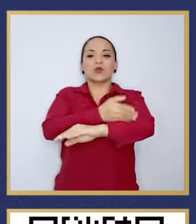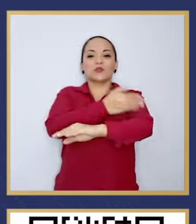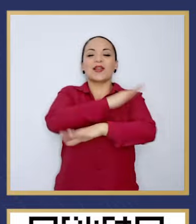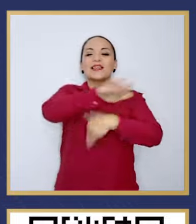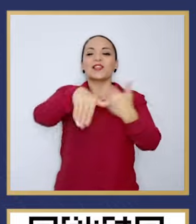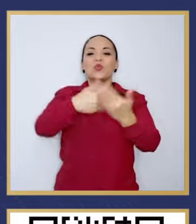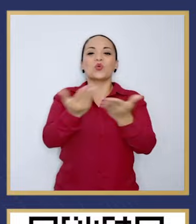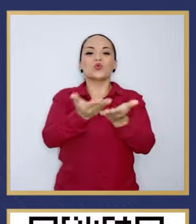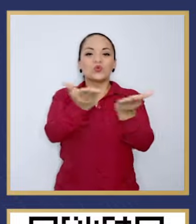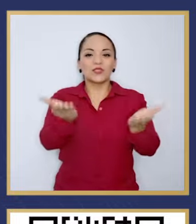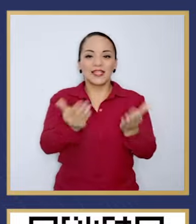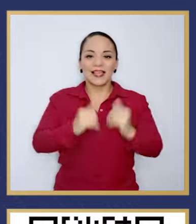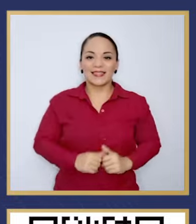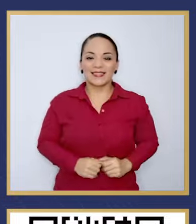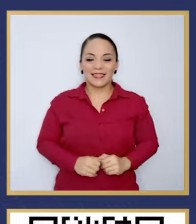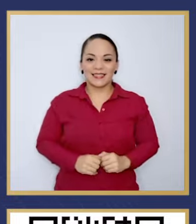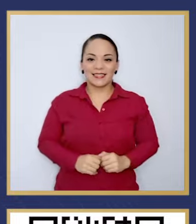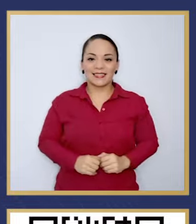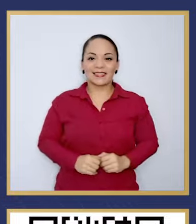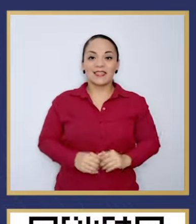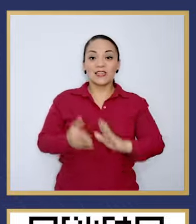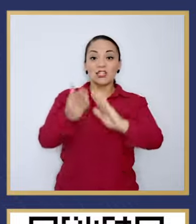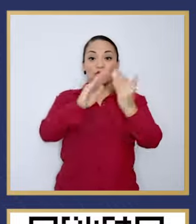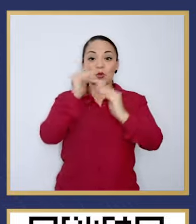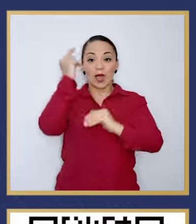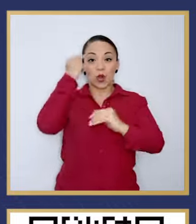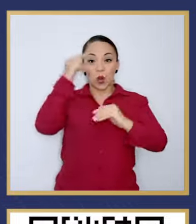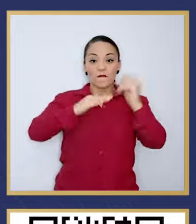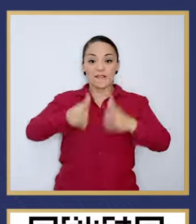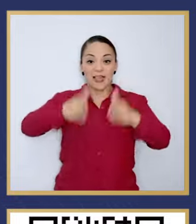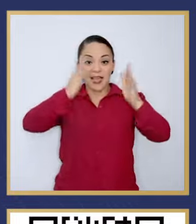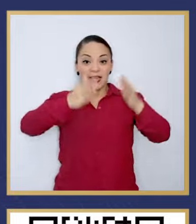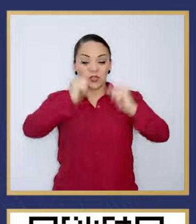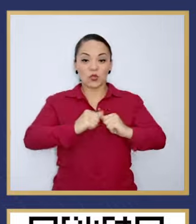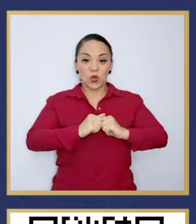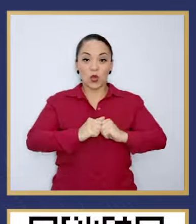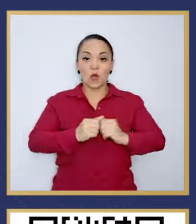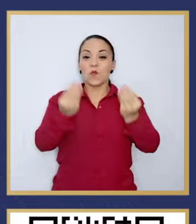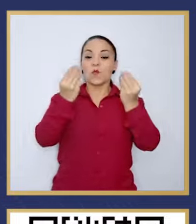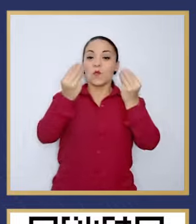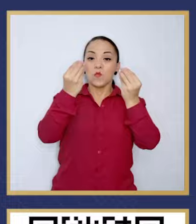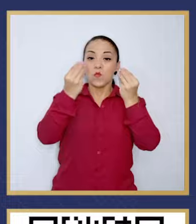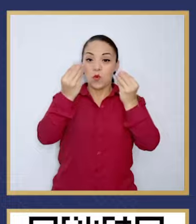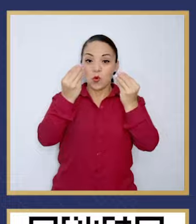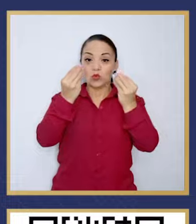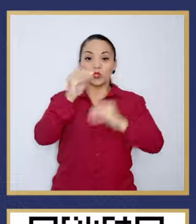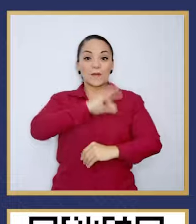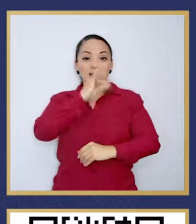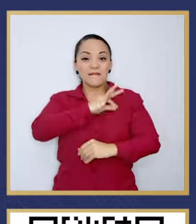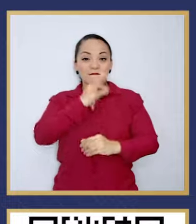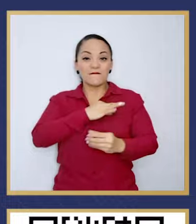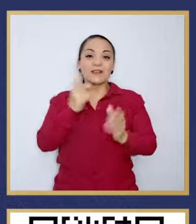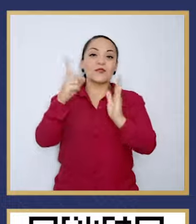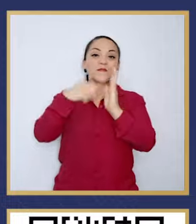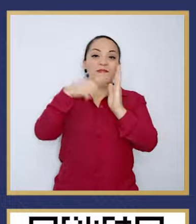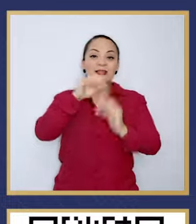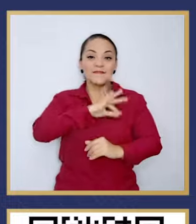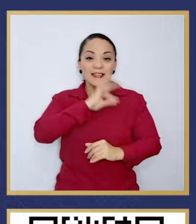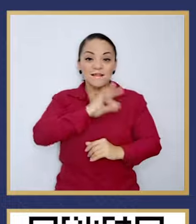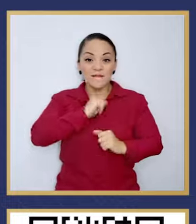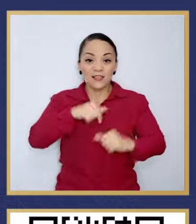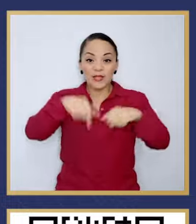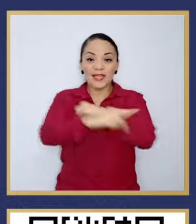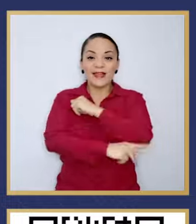todos ustedes. Ciudad-gobierno y sus miles de millones de beneficios para el